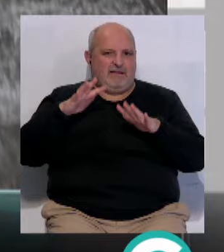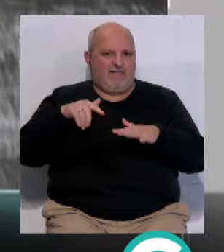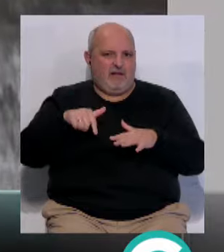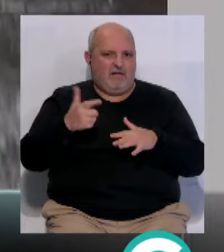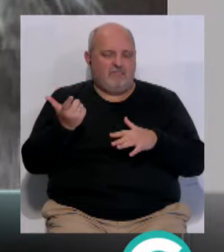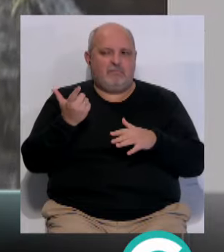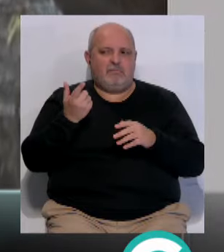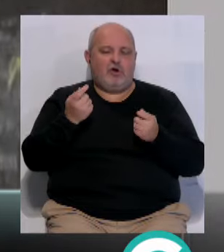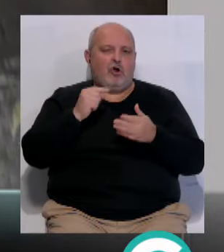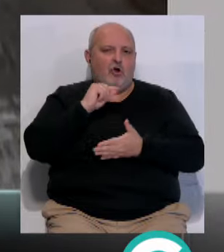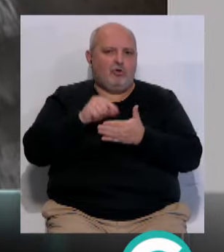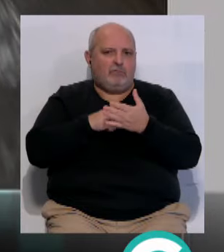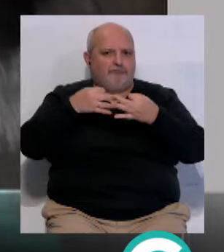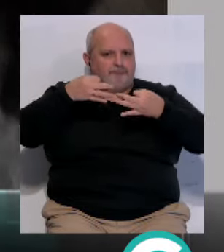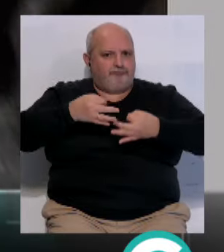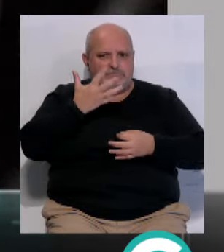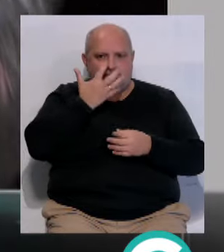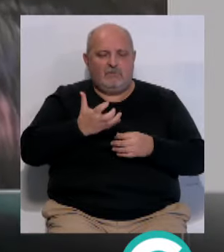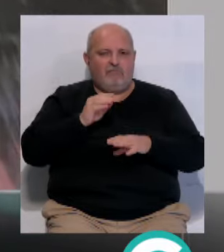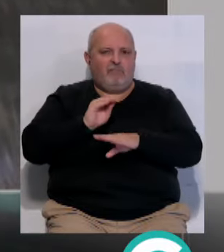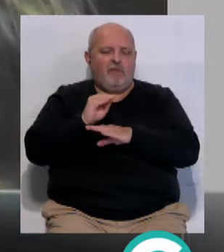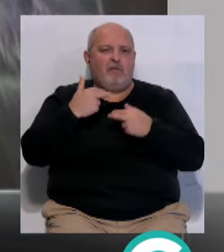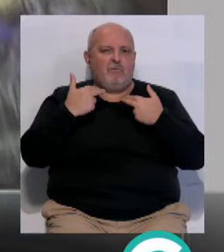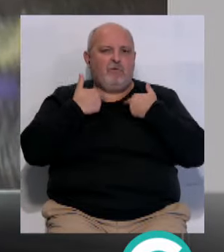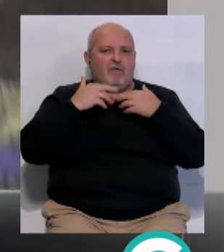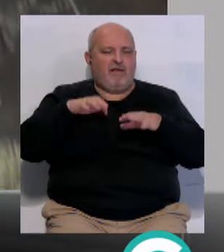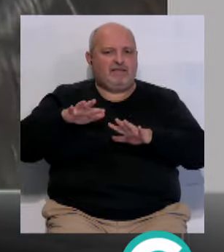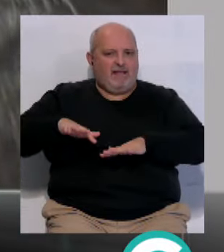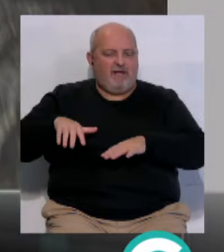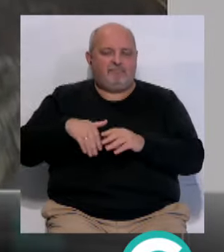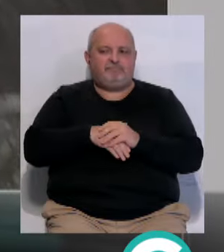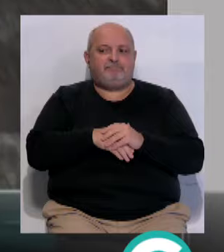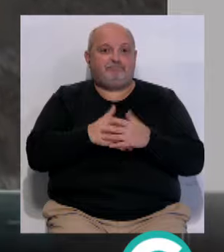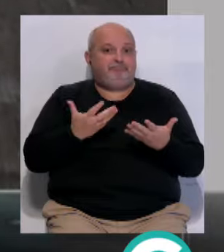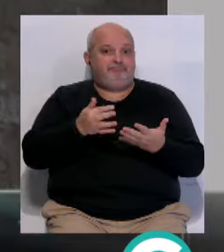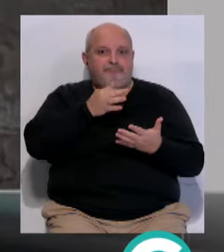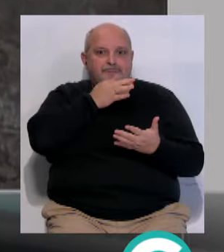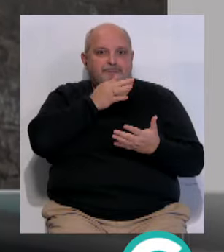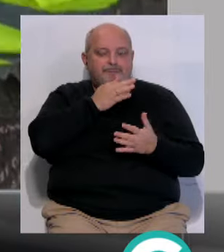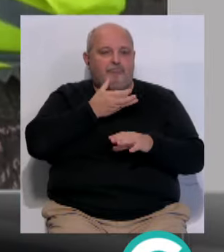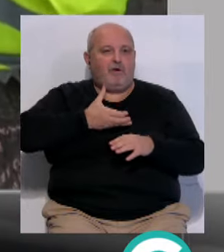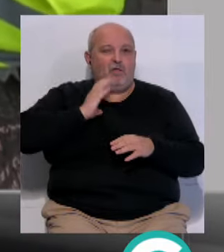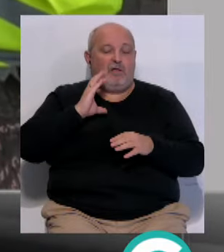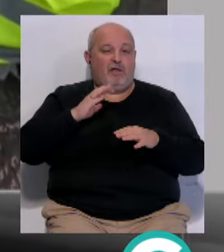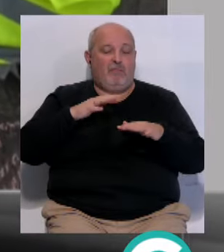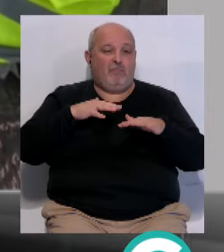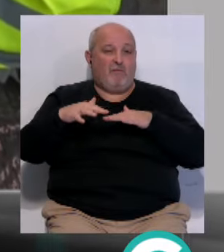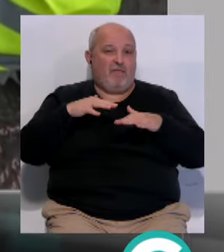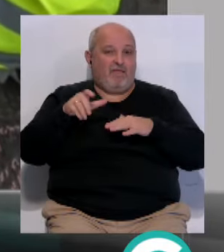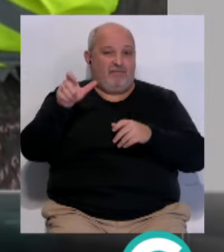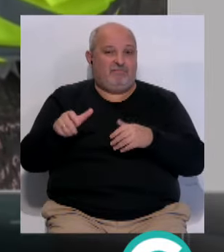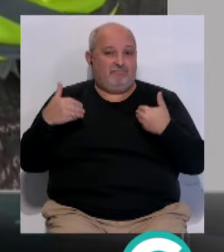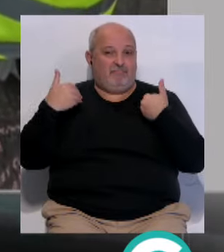...con un contrato formalizado... ...con una financiación de Diputación de Cádiz... ...y que sin embargo el concejal de Movilidad...